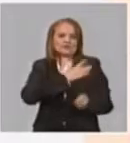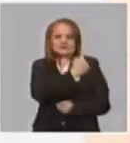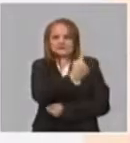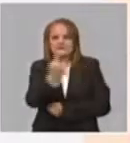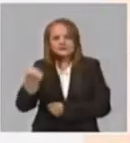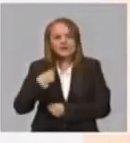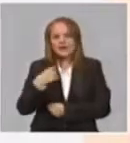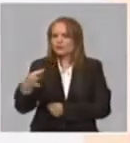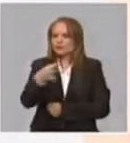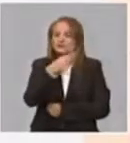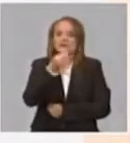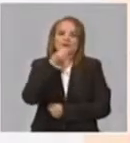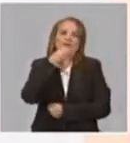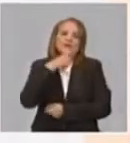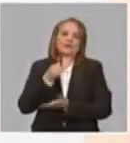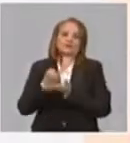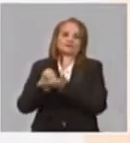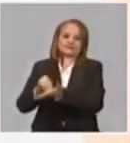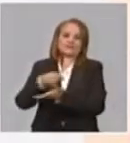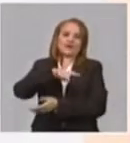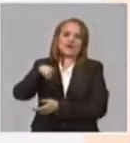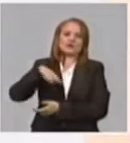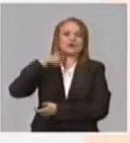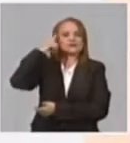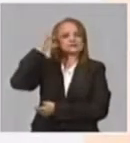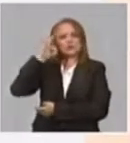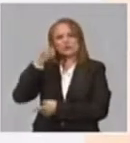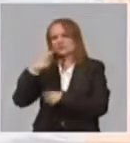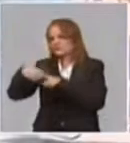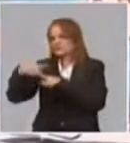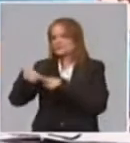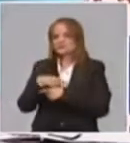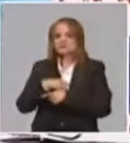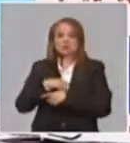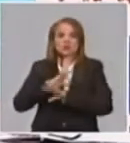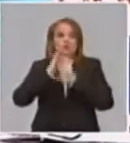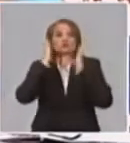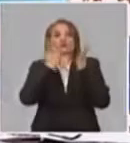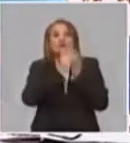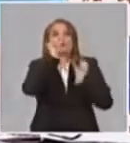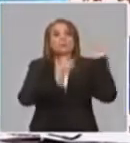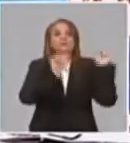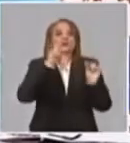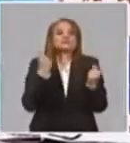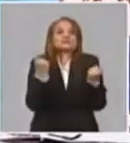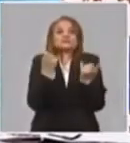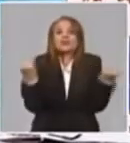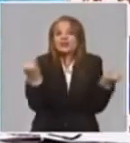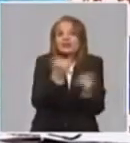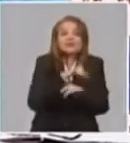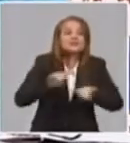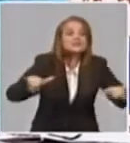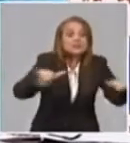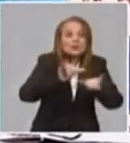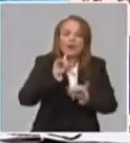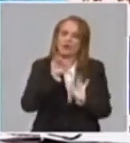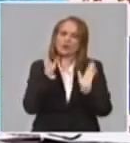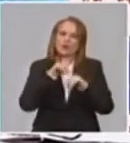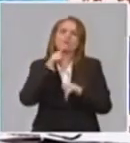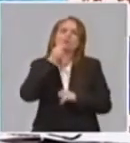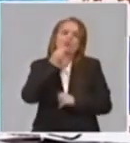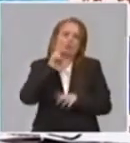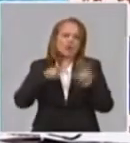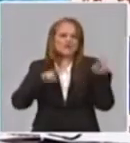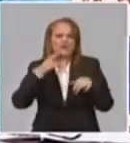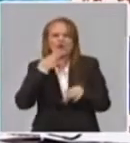Porque, repito, es una guía. No todo el mundo tal vez necesite lo mismo, pero sí poder hacer una evaluación en esta dirección.